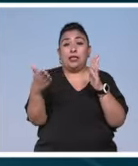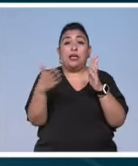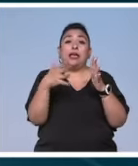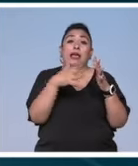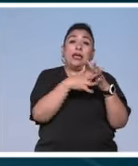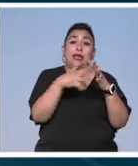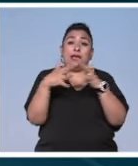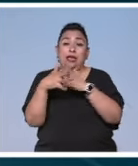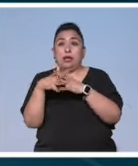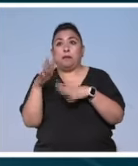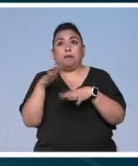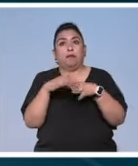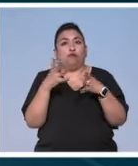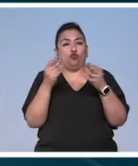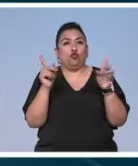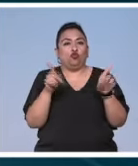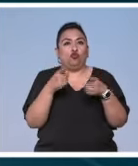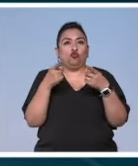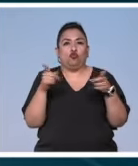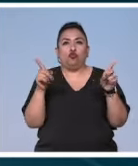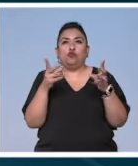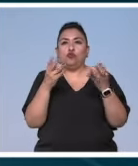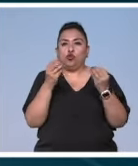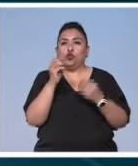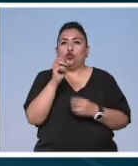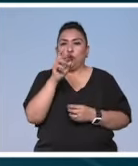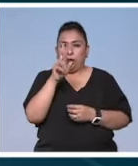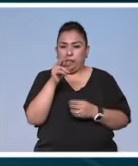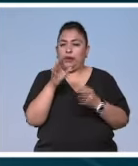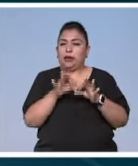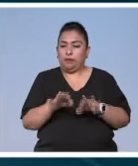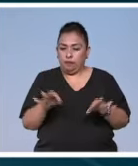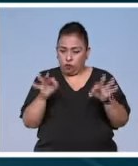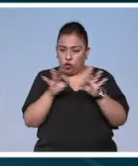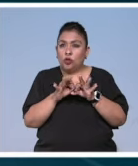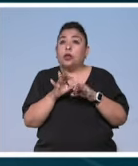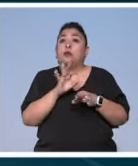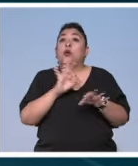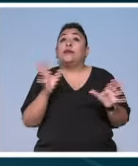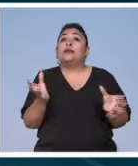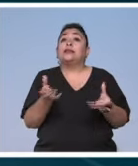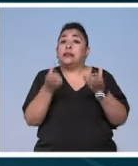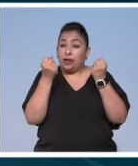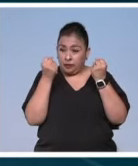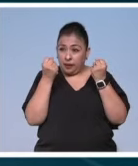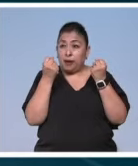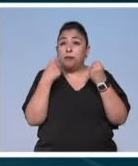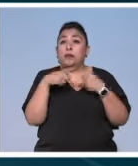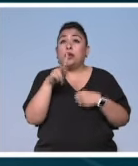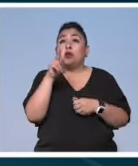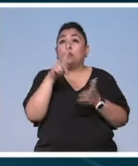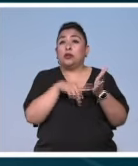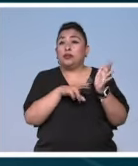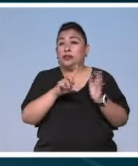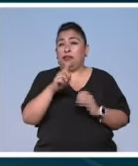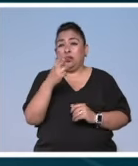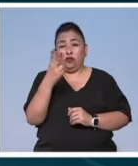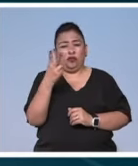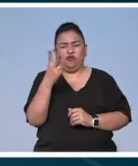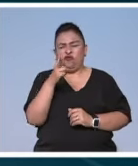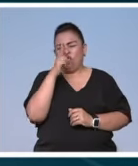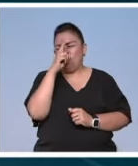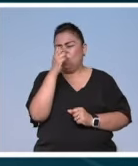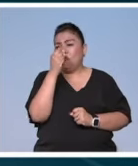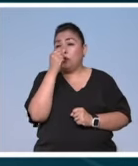entreguerras fue el más productivo de su carrera muchas óperas importantes que se lograron rescatar pero en el 32 con extrema